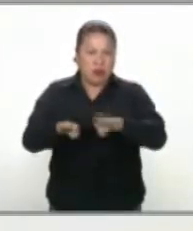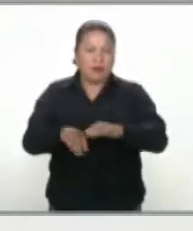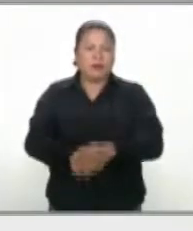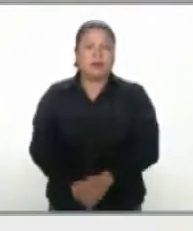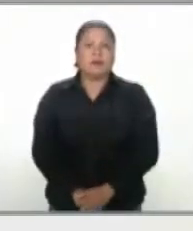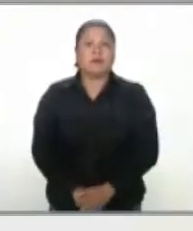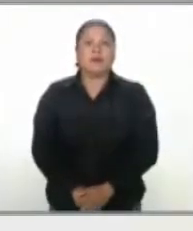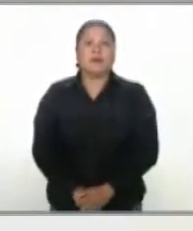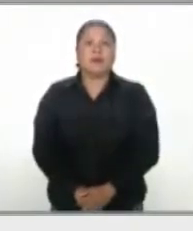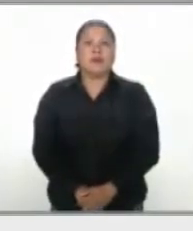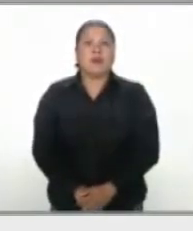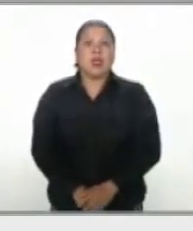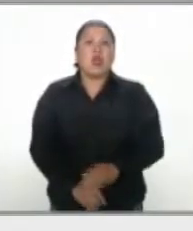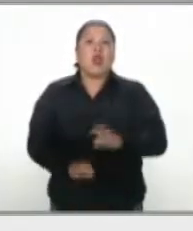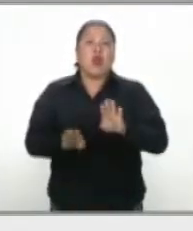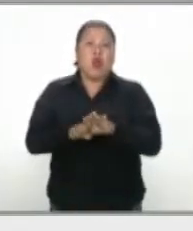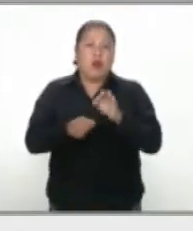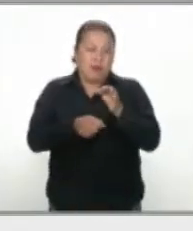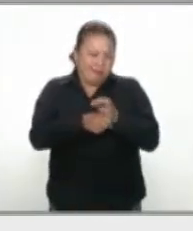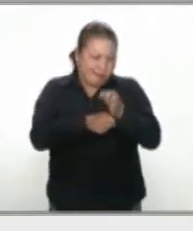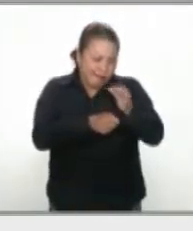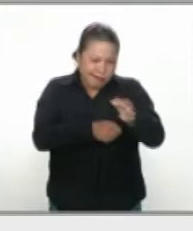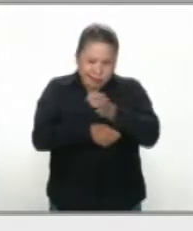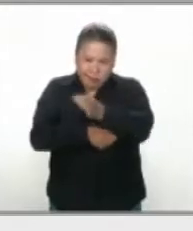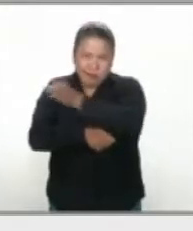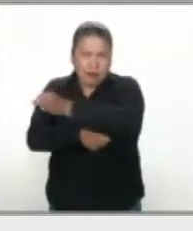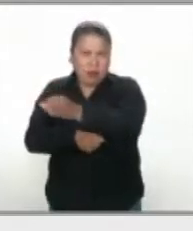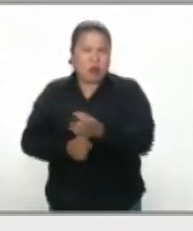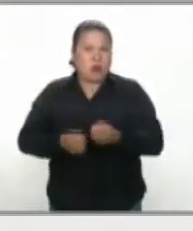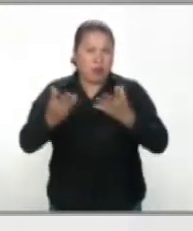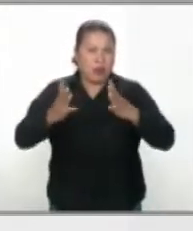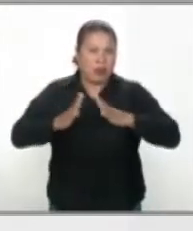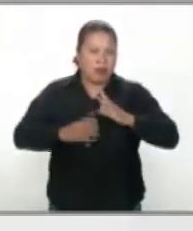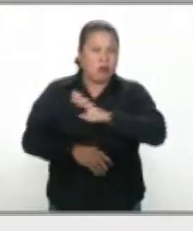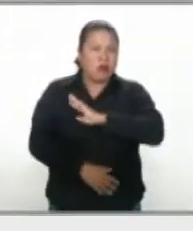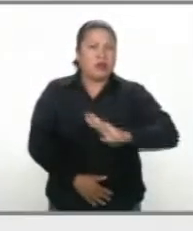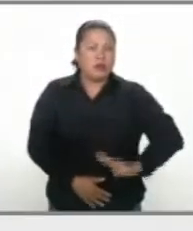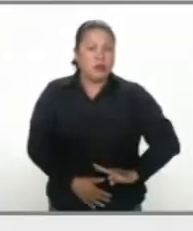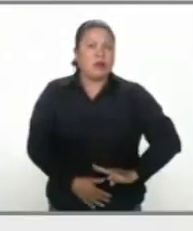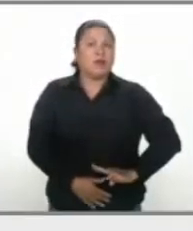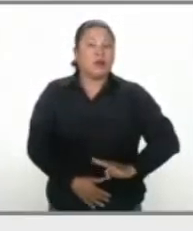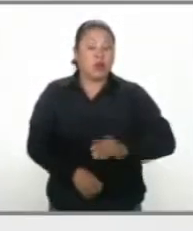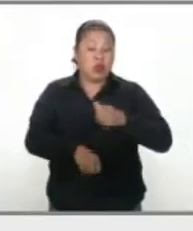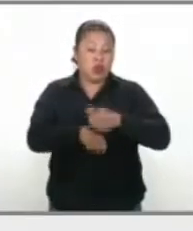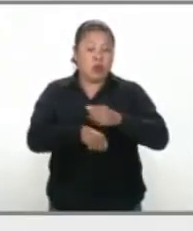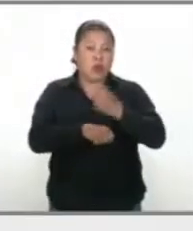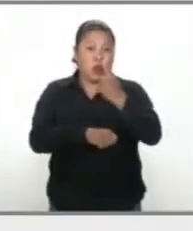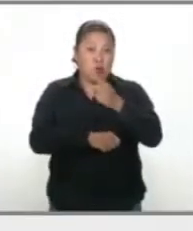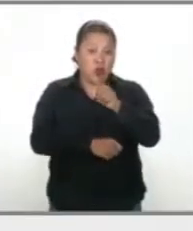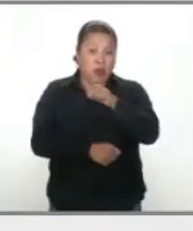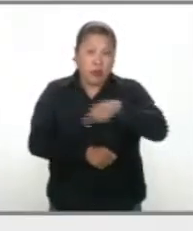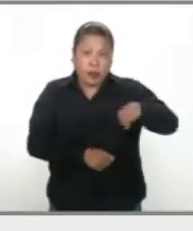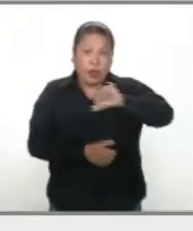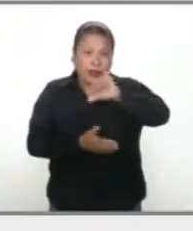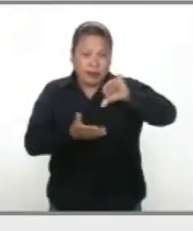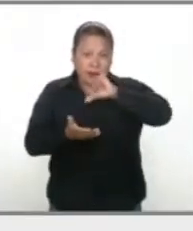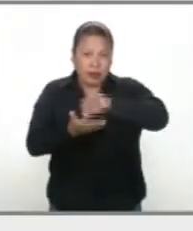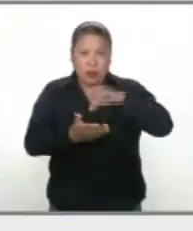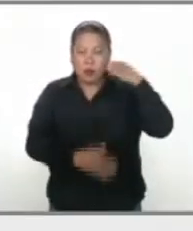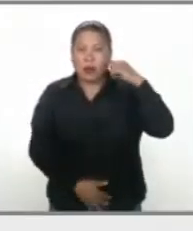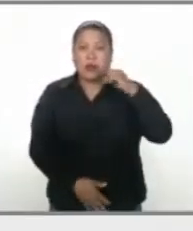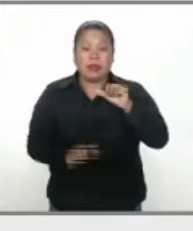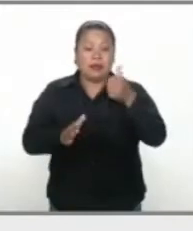respecto al panorama jurisdiccional, podemos observar lo siguiente. Jurisdicción sanitaria número 1, Valle Centrales, 6